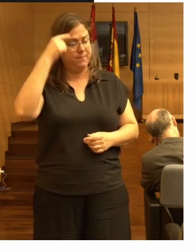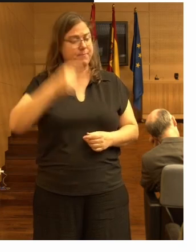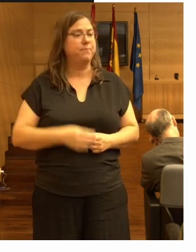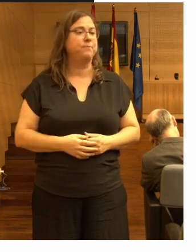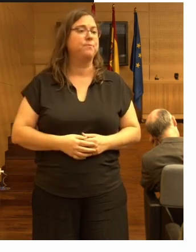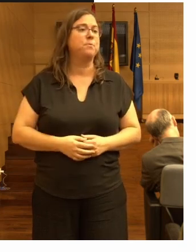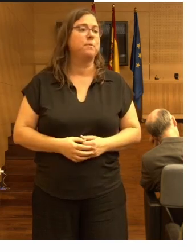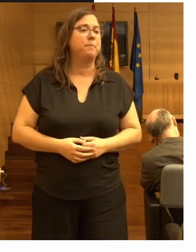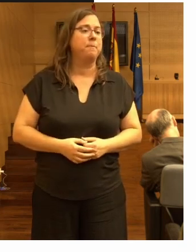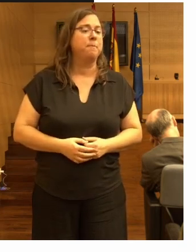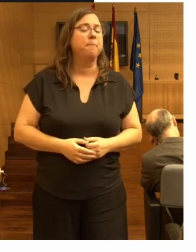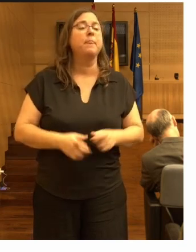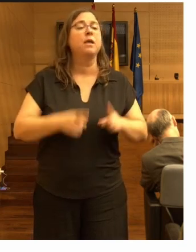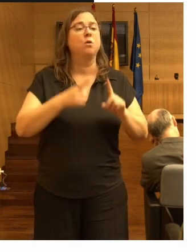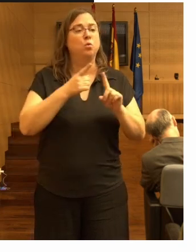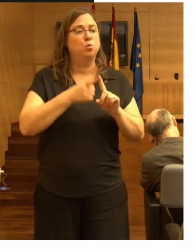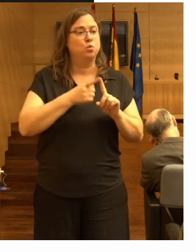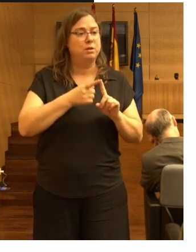y que usan